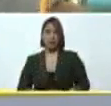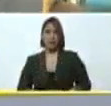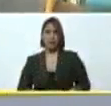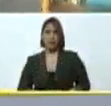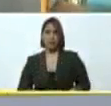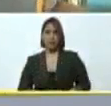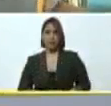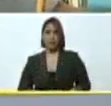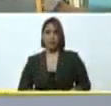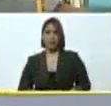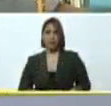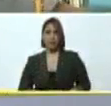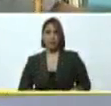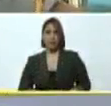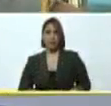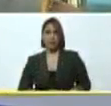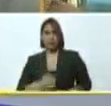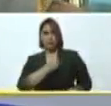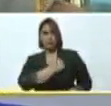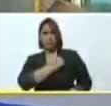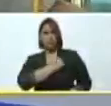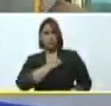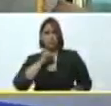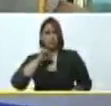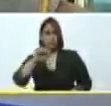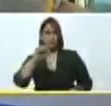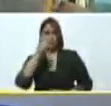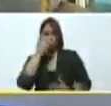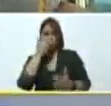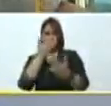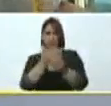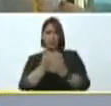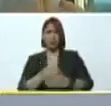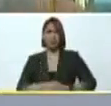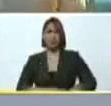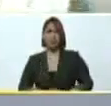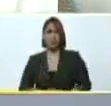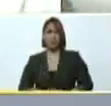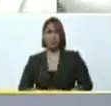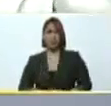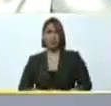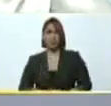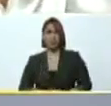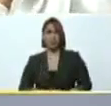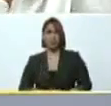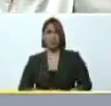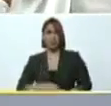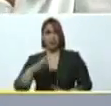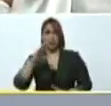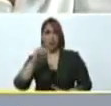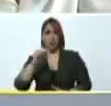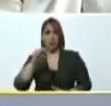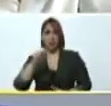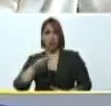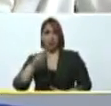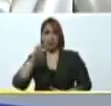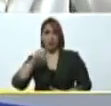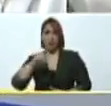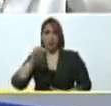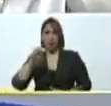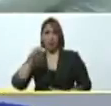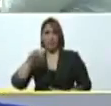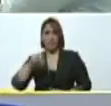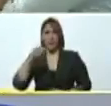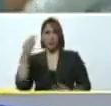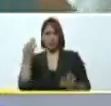camarada que está al frente, como es la almiranta Carmen Meléndez Meléndez Meléndez que